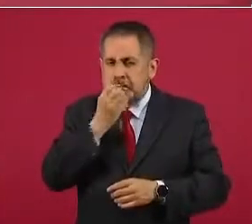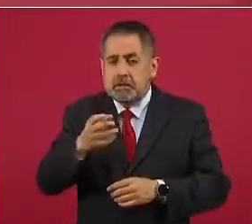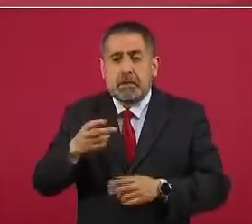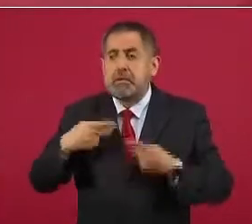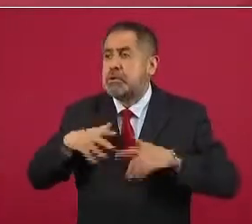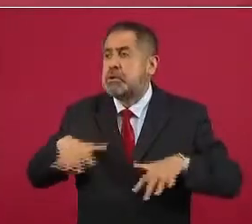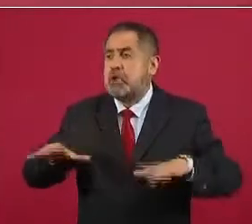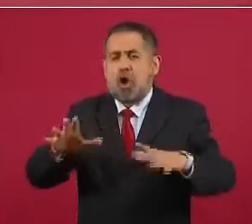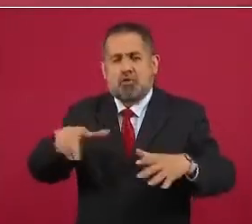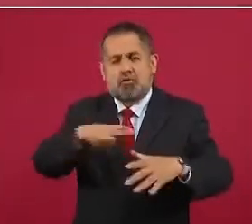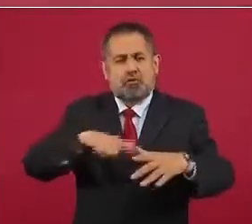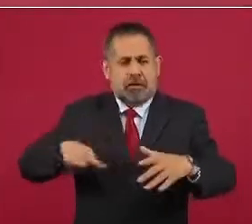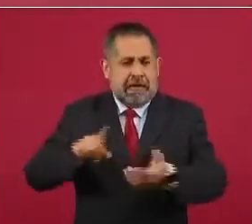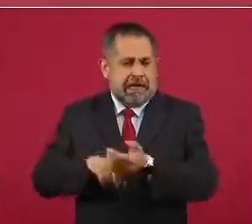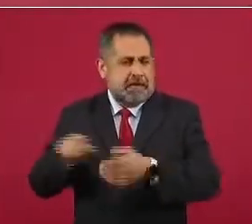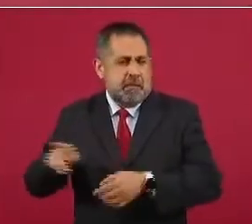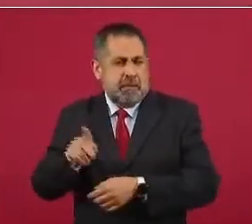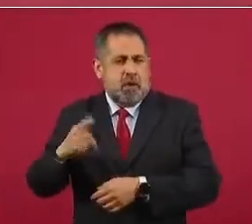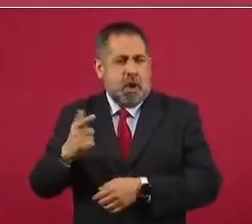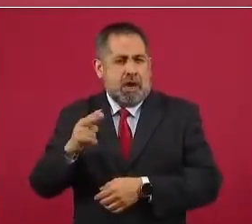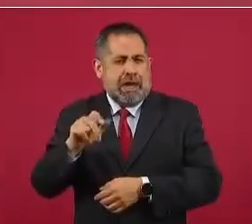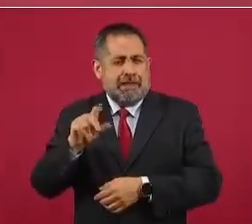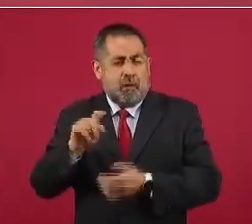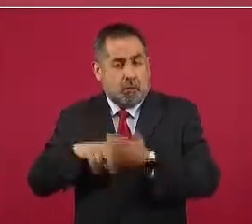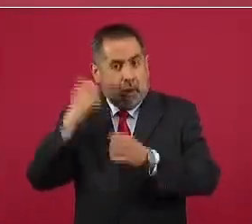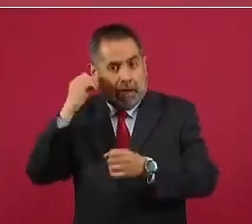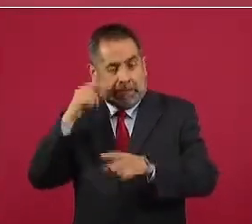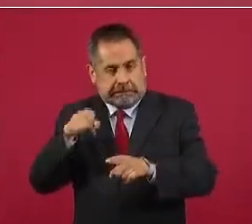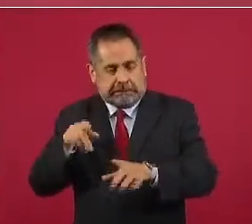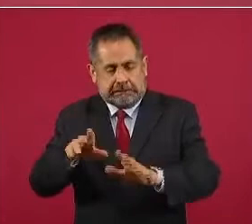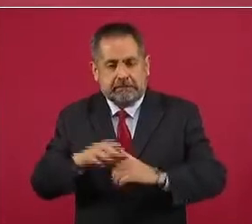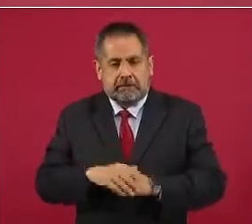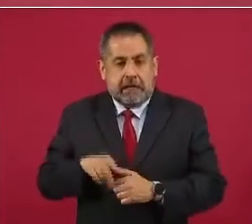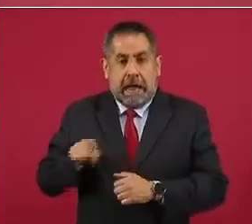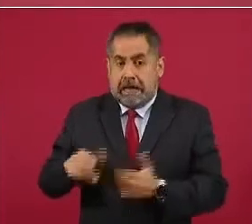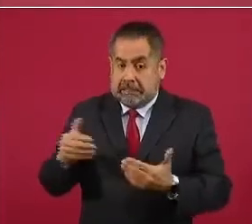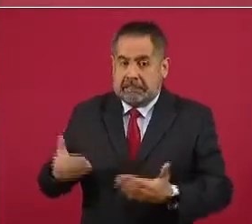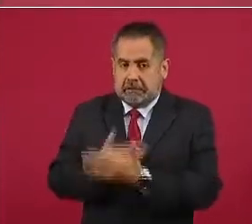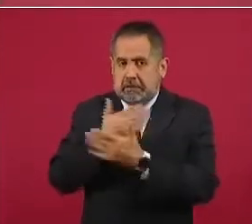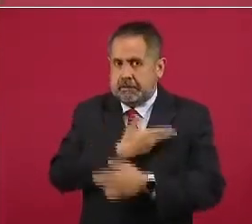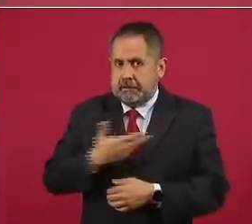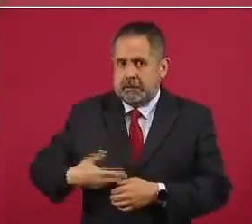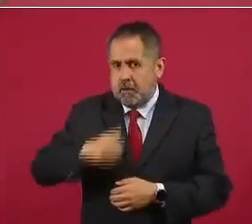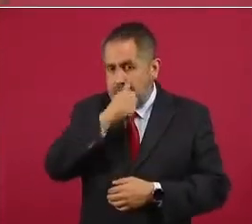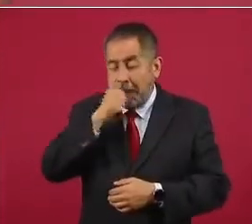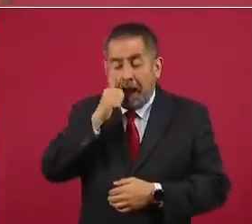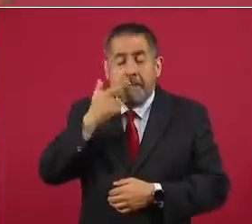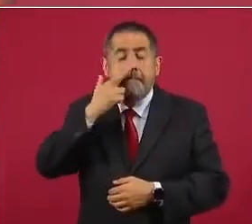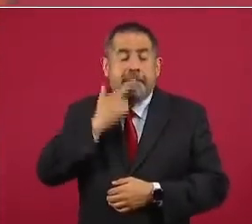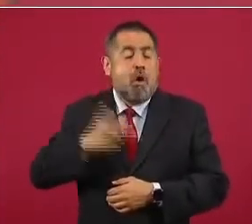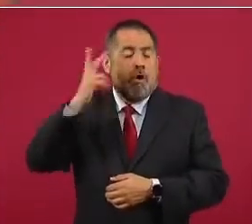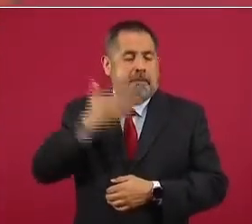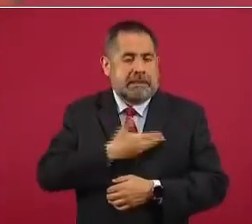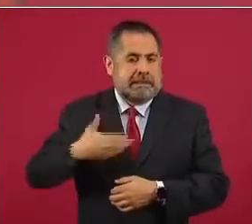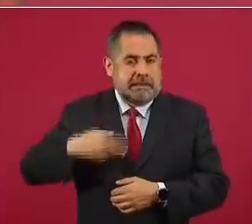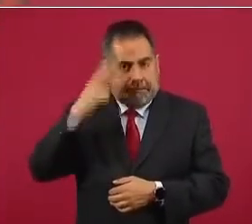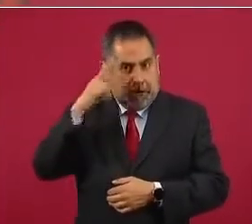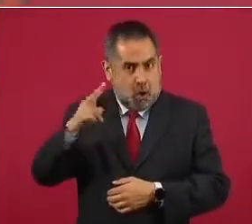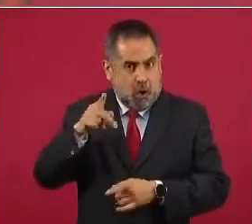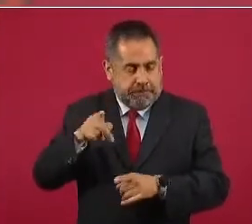población, en Guelatao, en Oaxaca, donde nació el presidente Juárez, el mejor presidente de México.